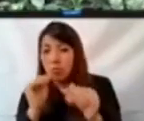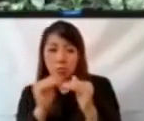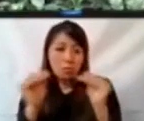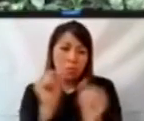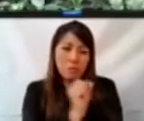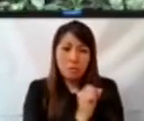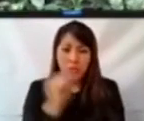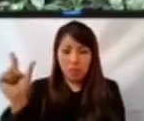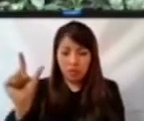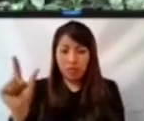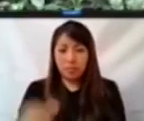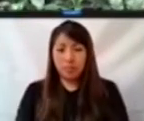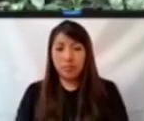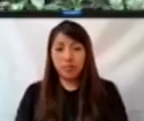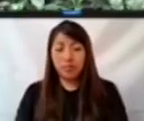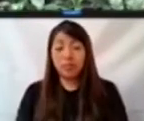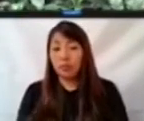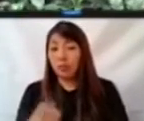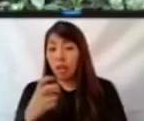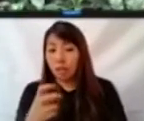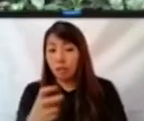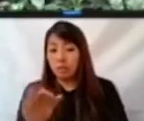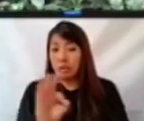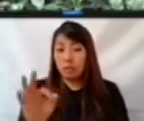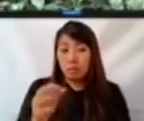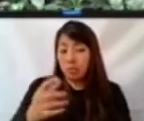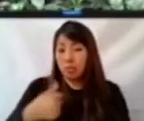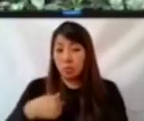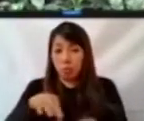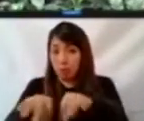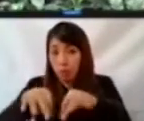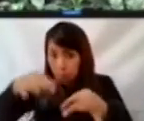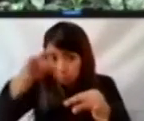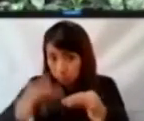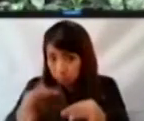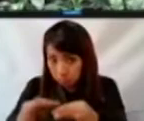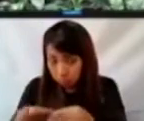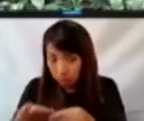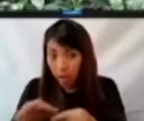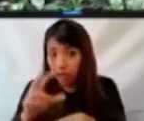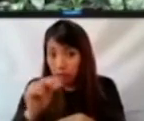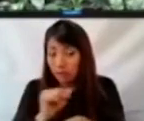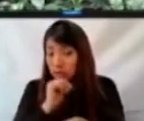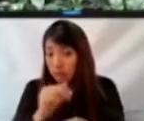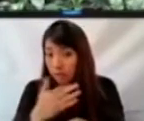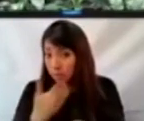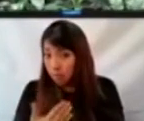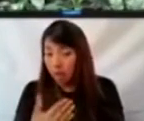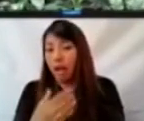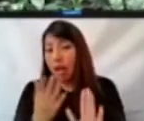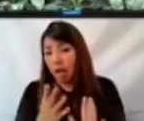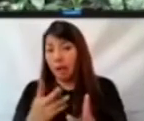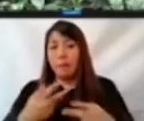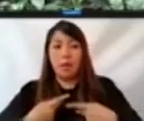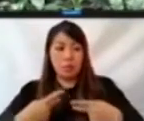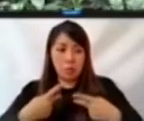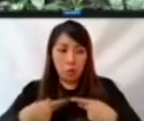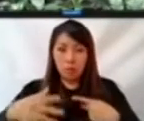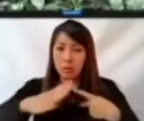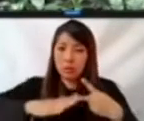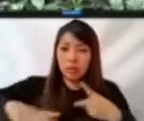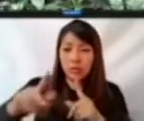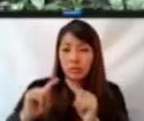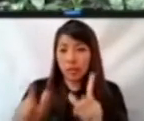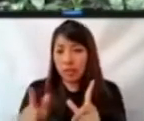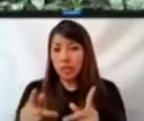máxima publicidad. Si así no lo hiciere, que la nación, la ciudadanía Tlaxcalteca y este Consejo General me lo